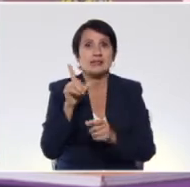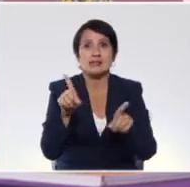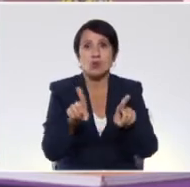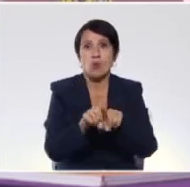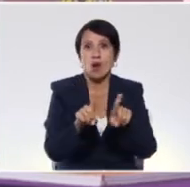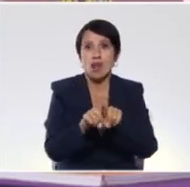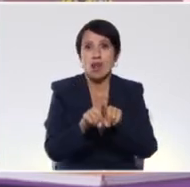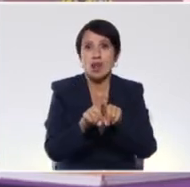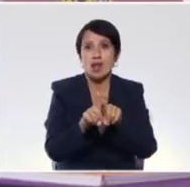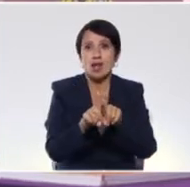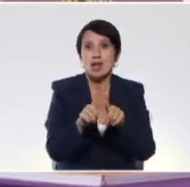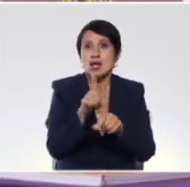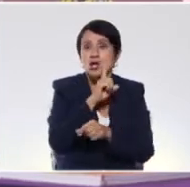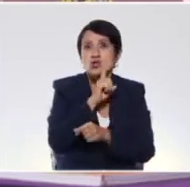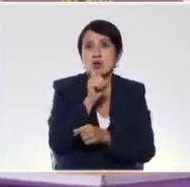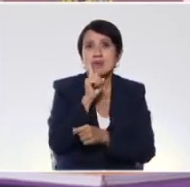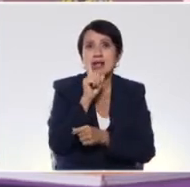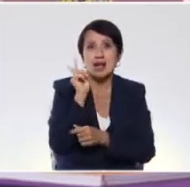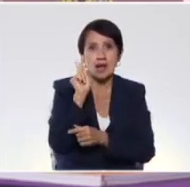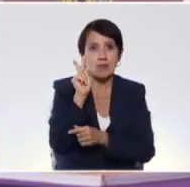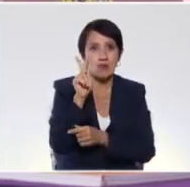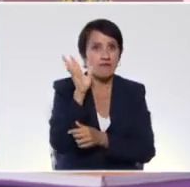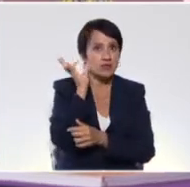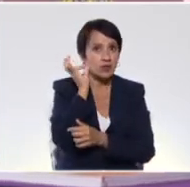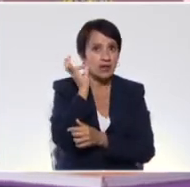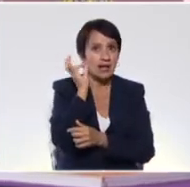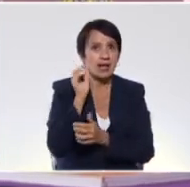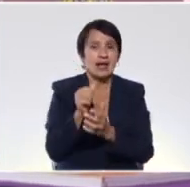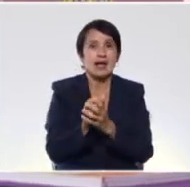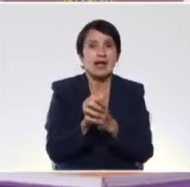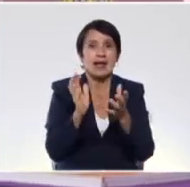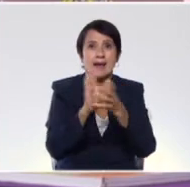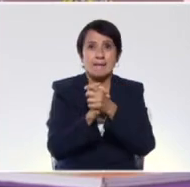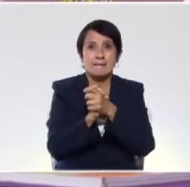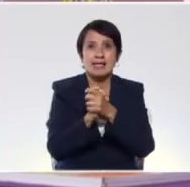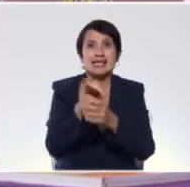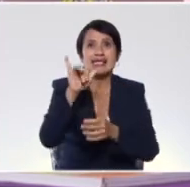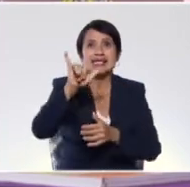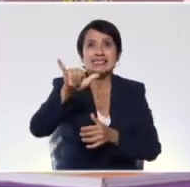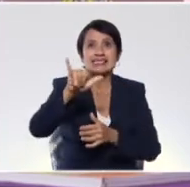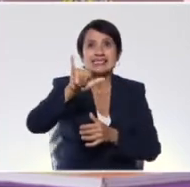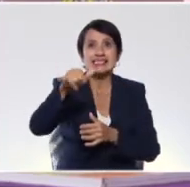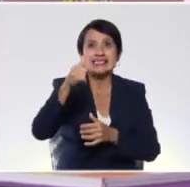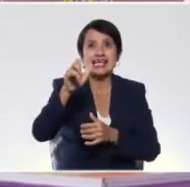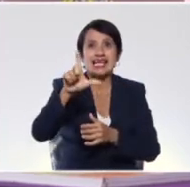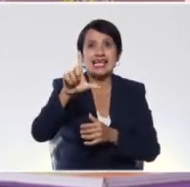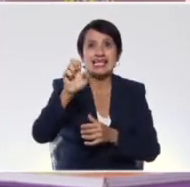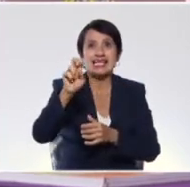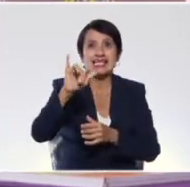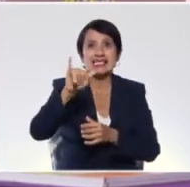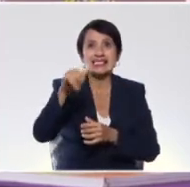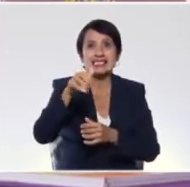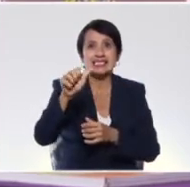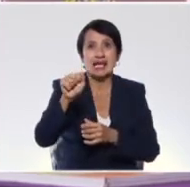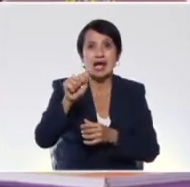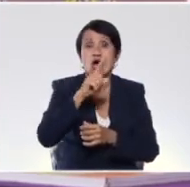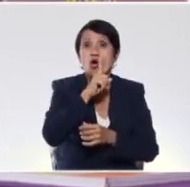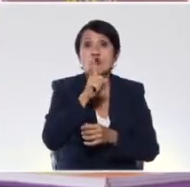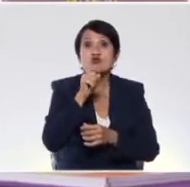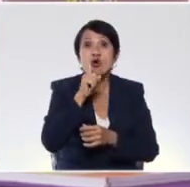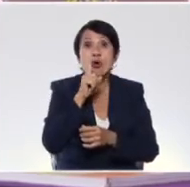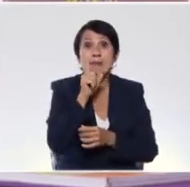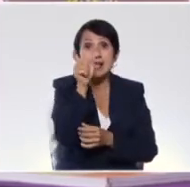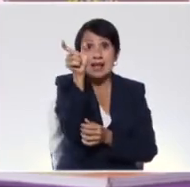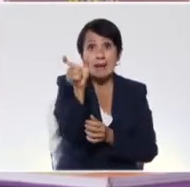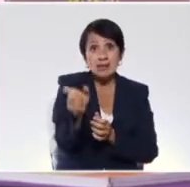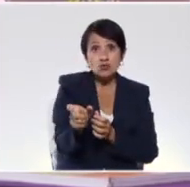el nombre como el nombre de la profesora que me acompaña, mi fiel compañera Yelixa, mi nombre, Edison, el nombre incluso